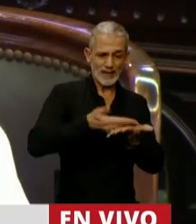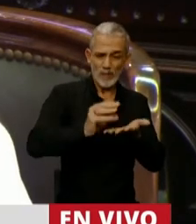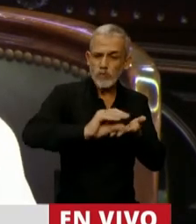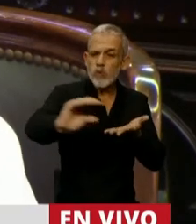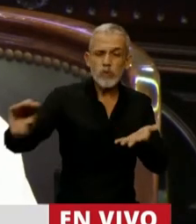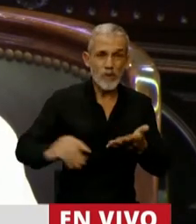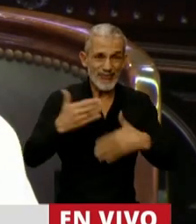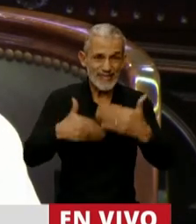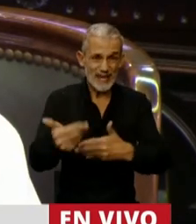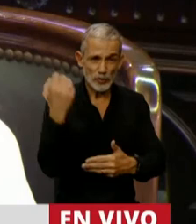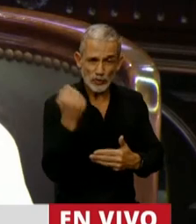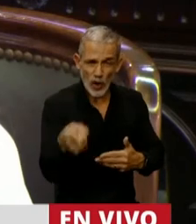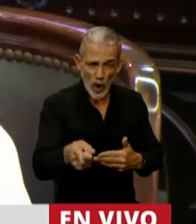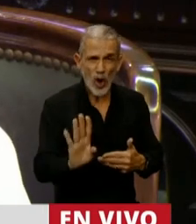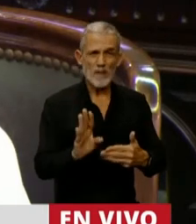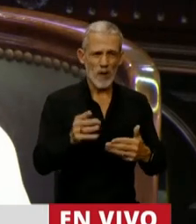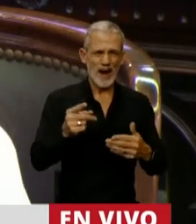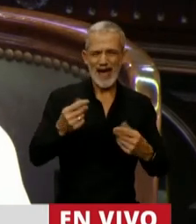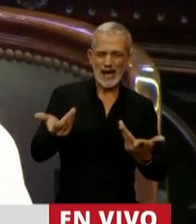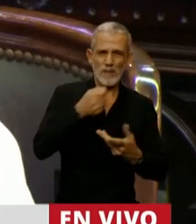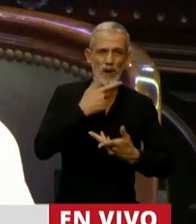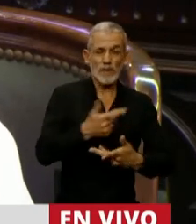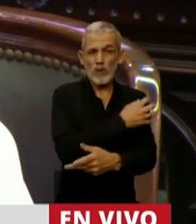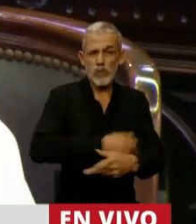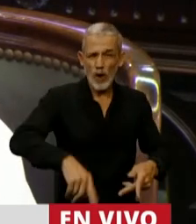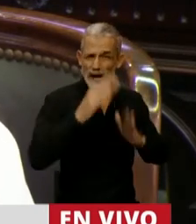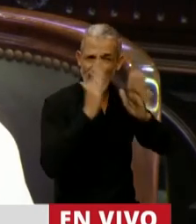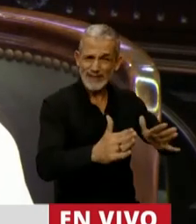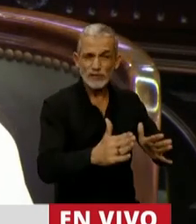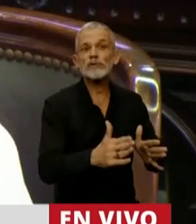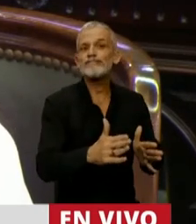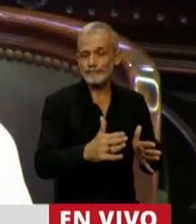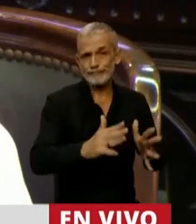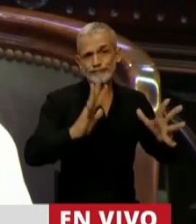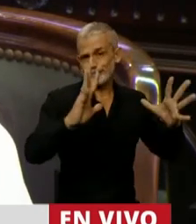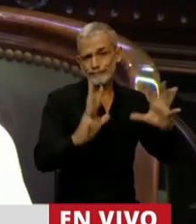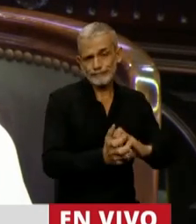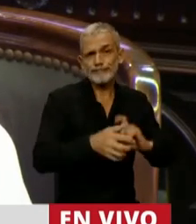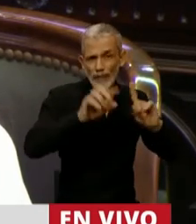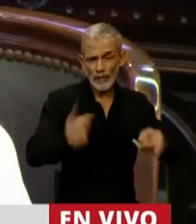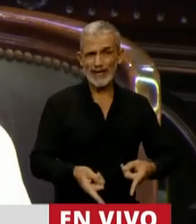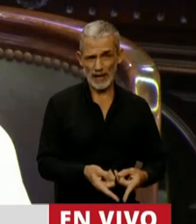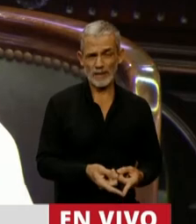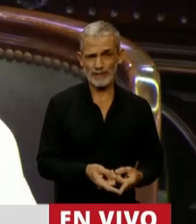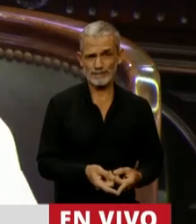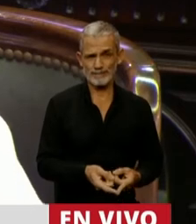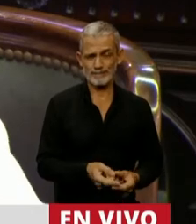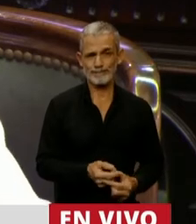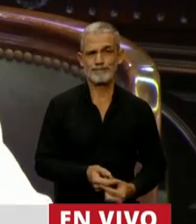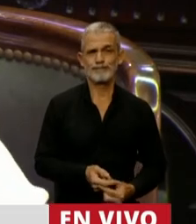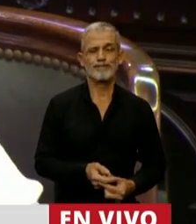hacia el desarrollo económico para la atención de los más vulnerables se verán inevitablemente licuadas.